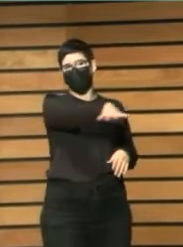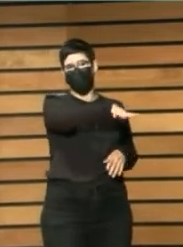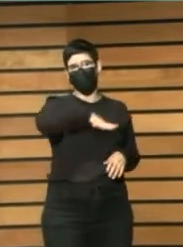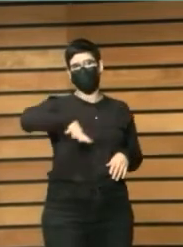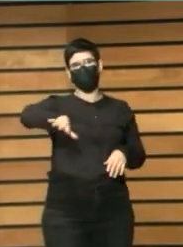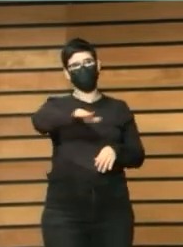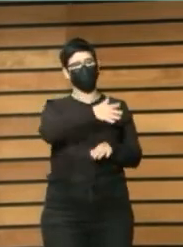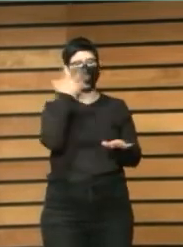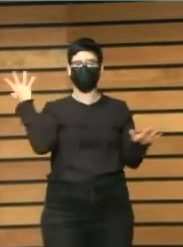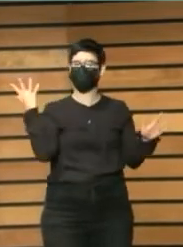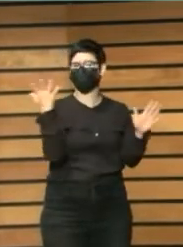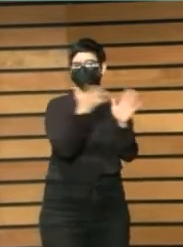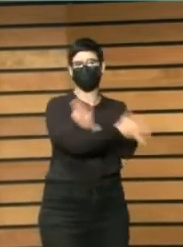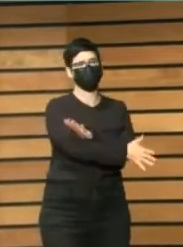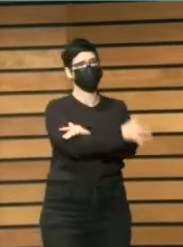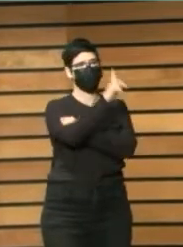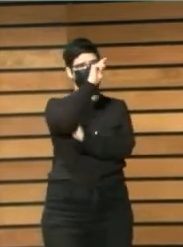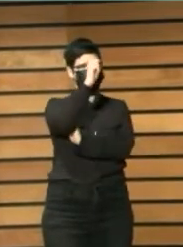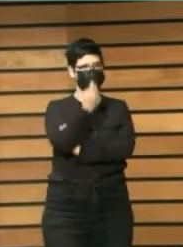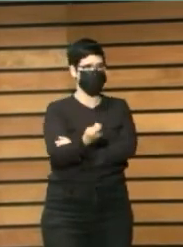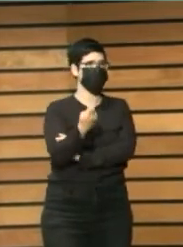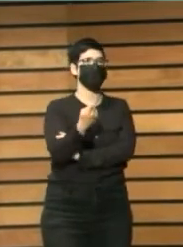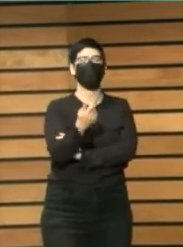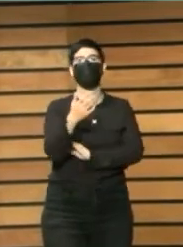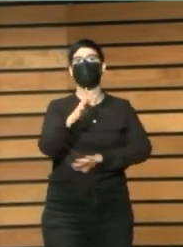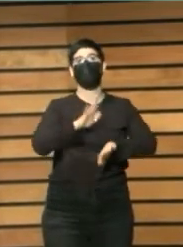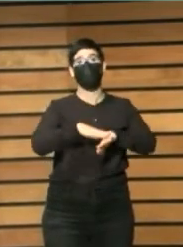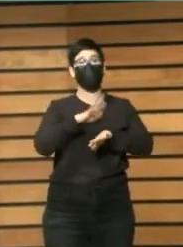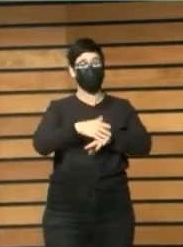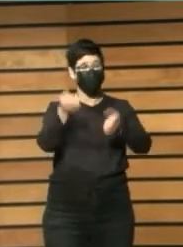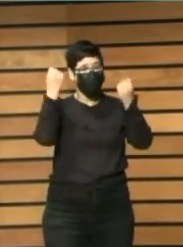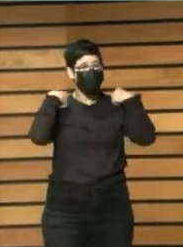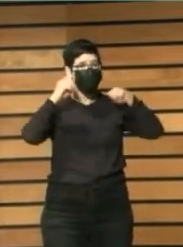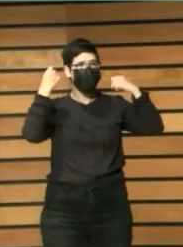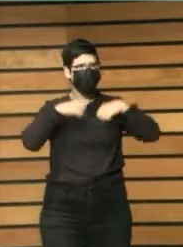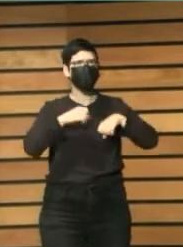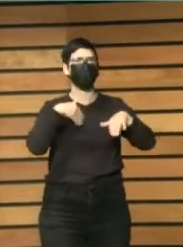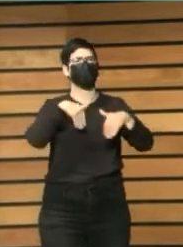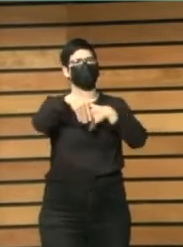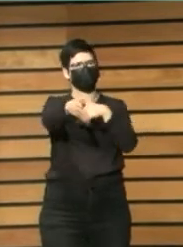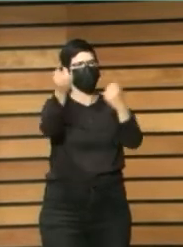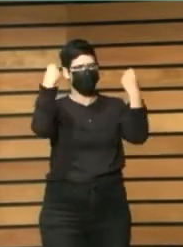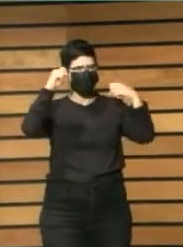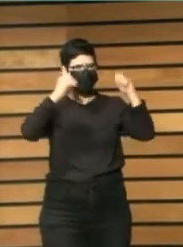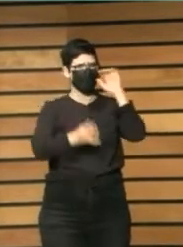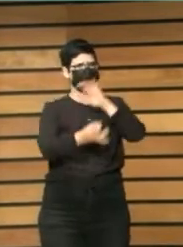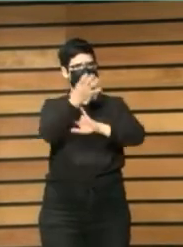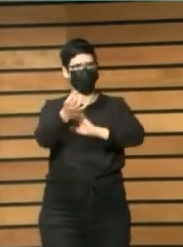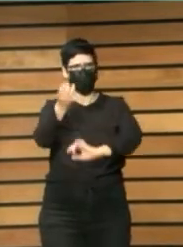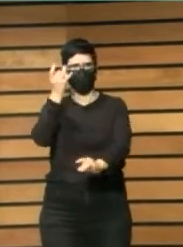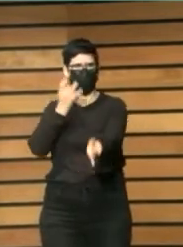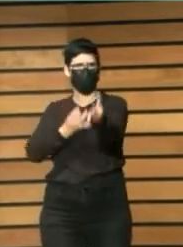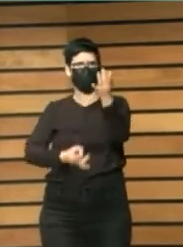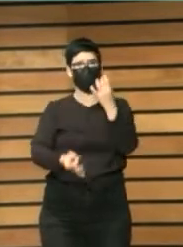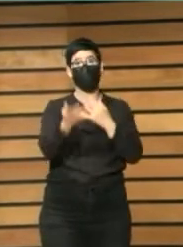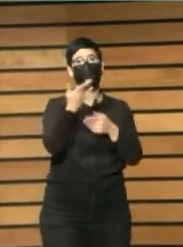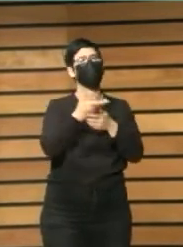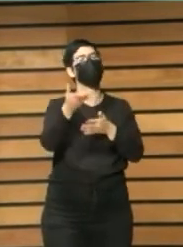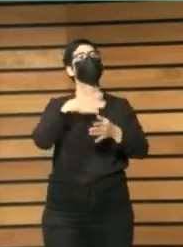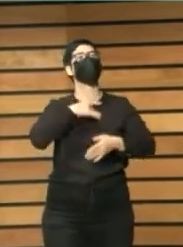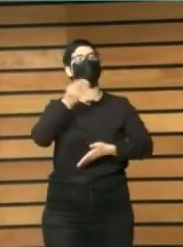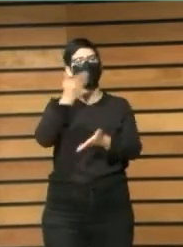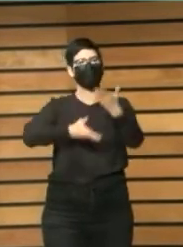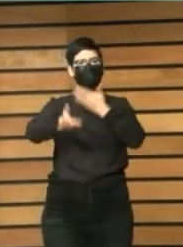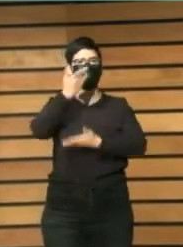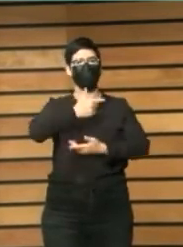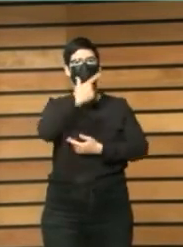permanente donde estas y muchas más prácticas que sé que que estáis implementando pues se puedan intercambiar mucho más fácilmente